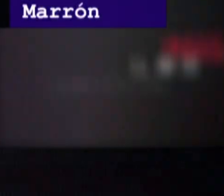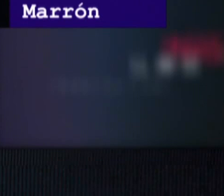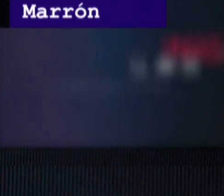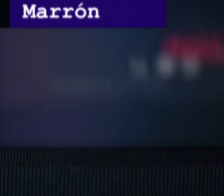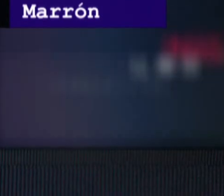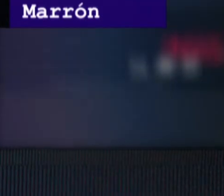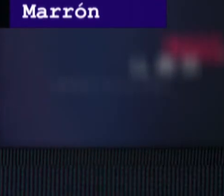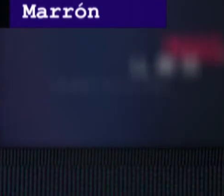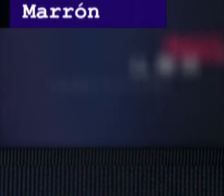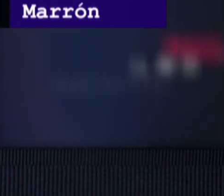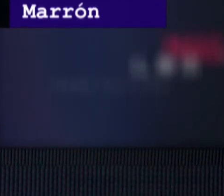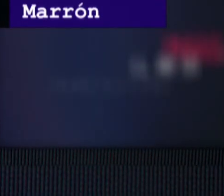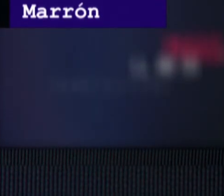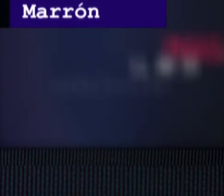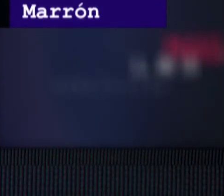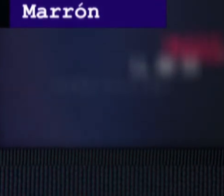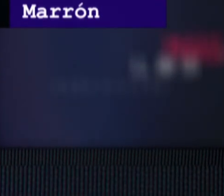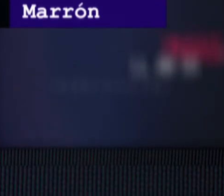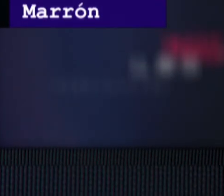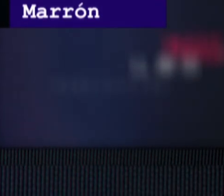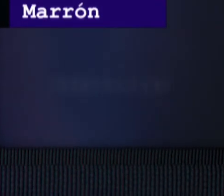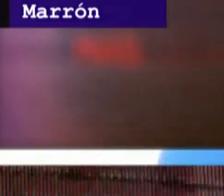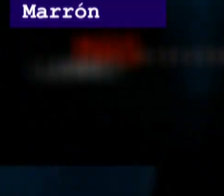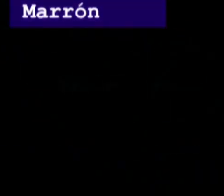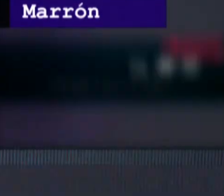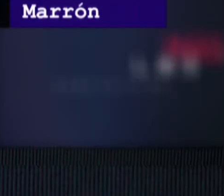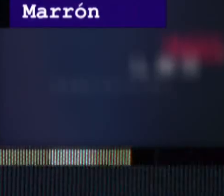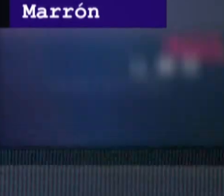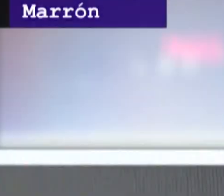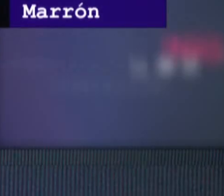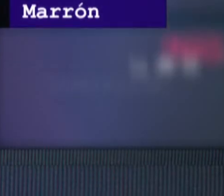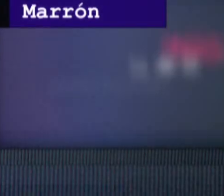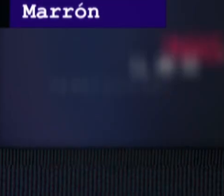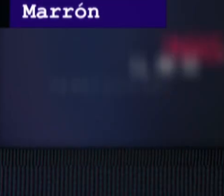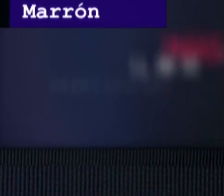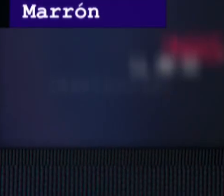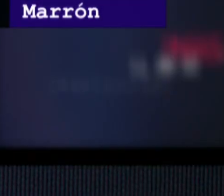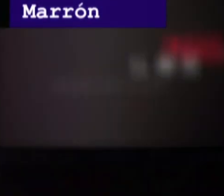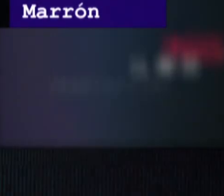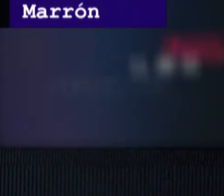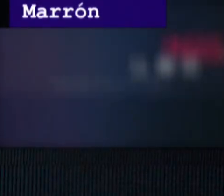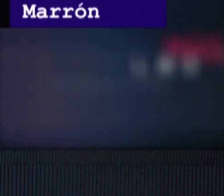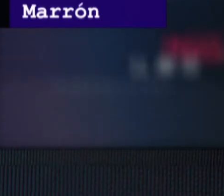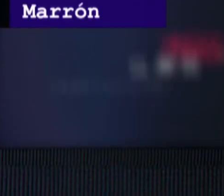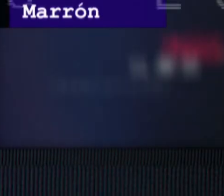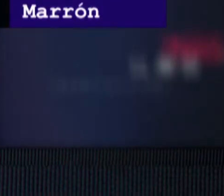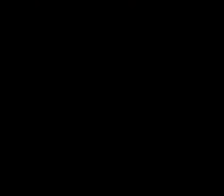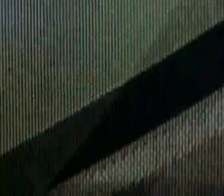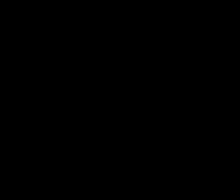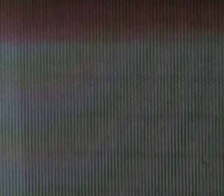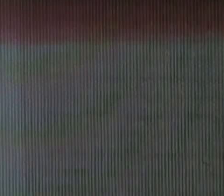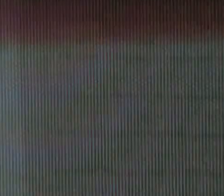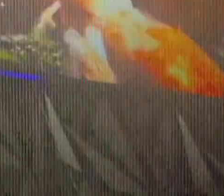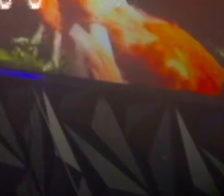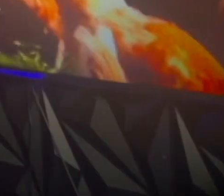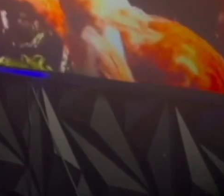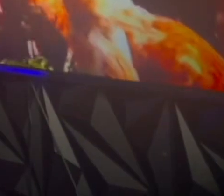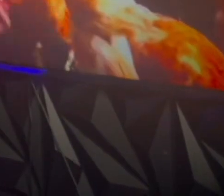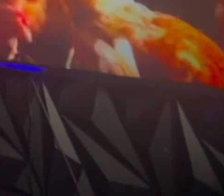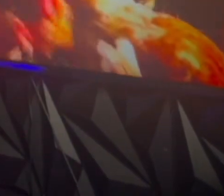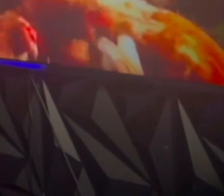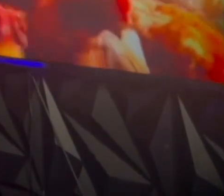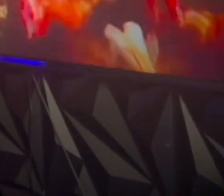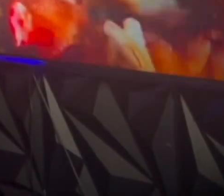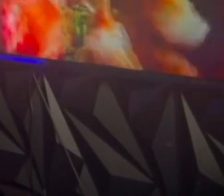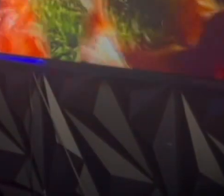Aguilar Ramírez. Oye, este caso es uno de esos casos raros. La mujer está en la